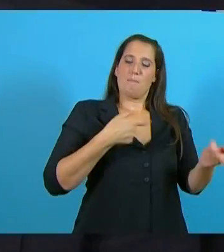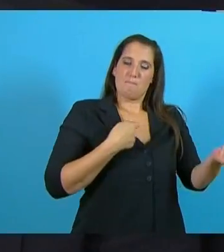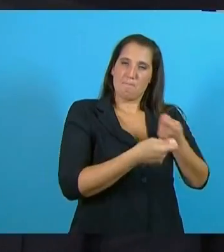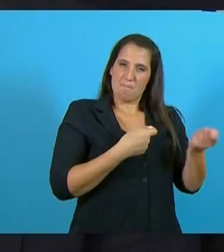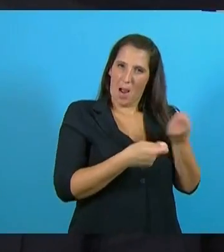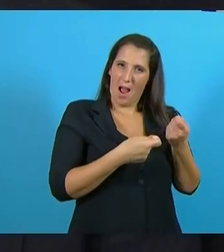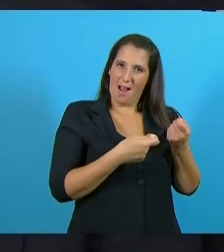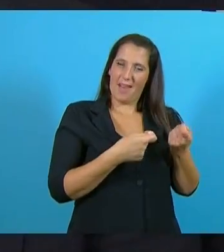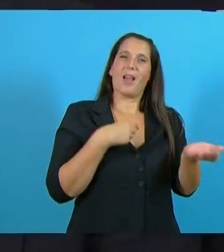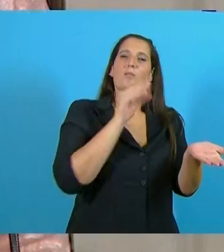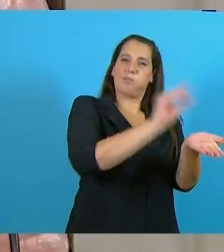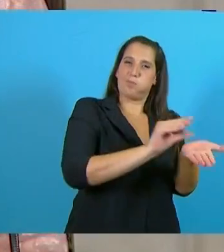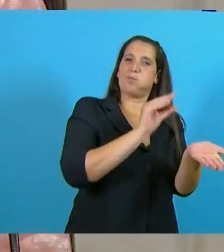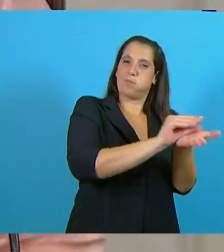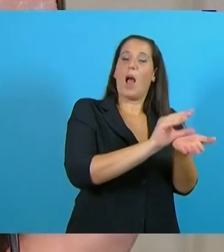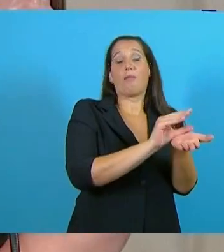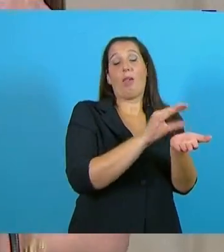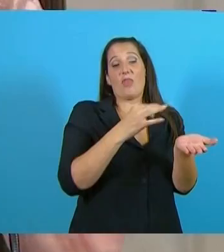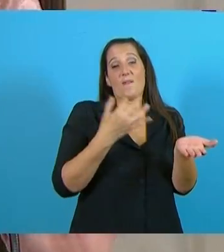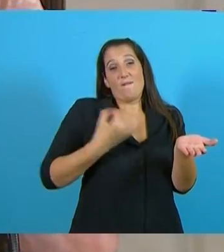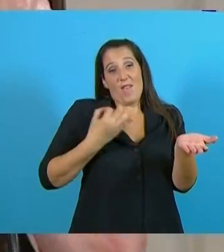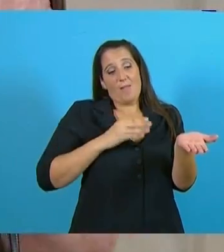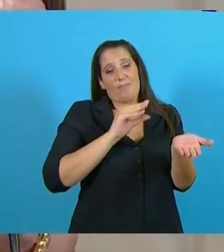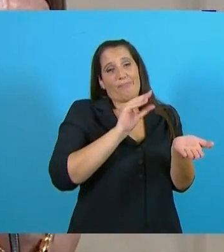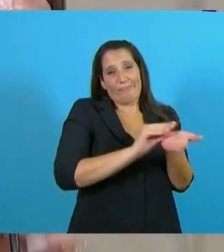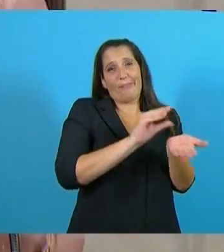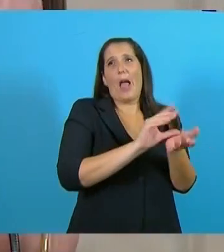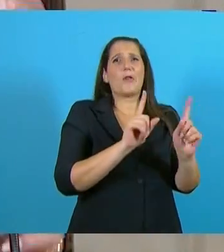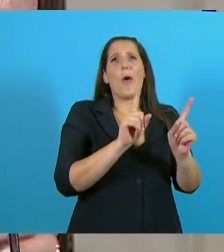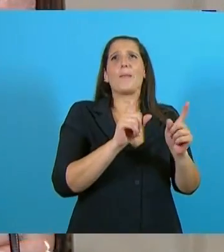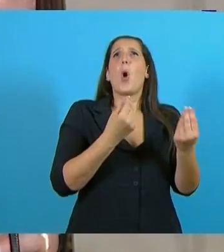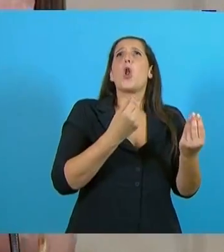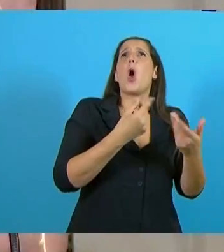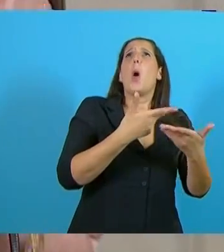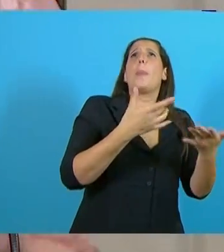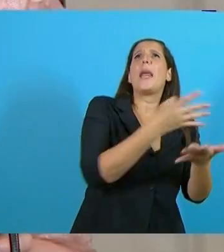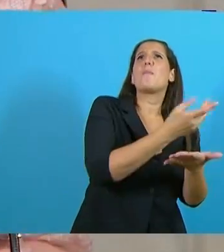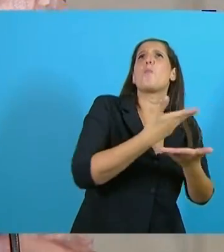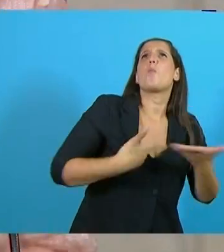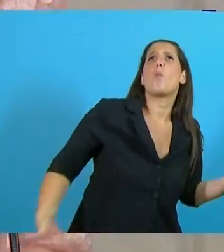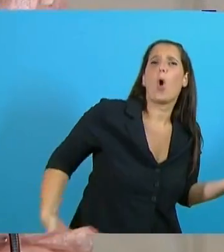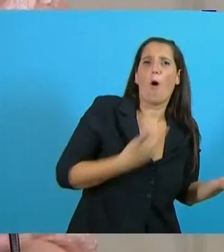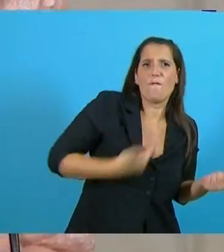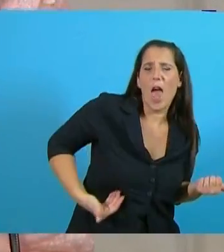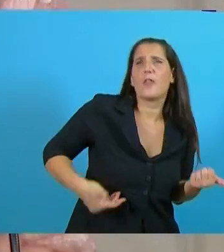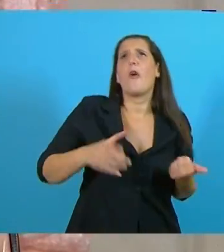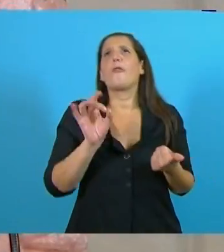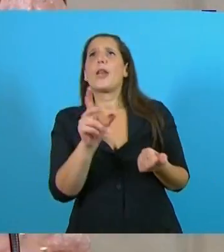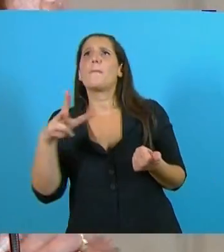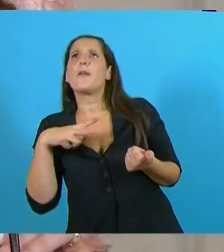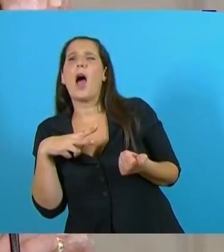haciendo, porque también es cierto, hay que administrar bien, esto no es un problema de públicos o privados, es un problema de gestión y de